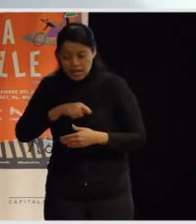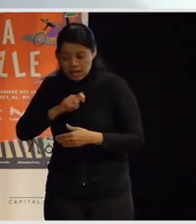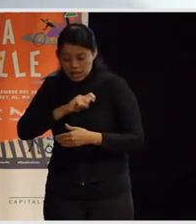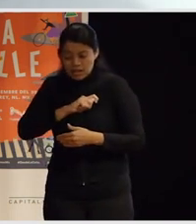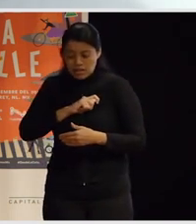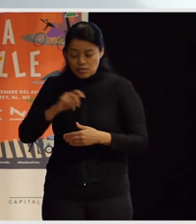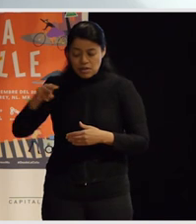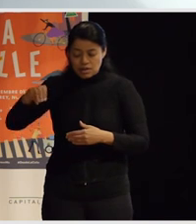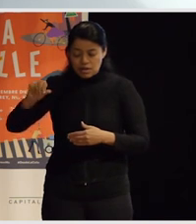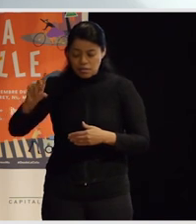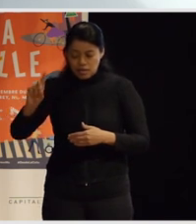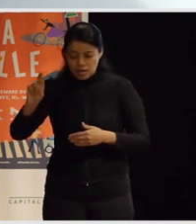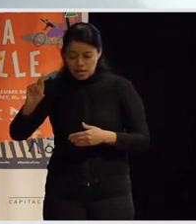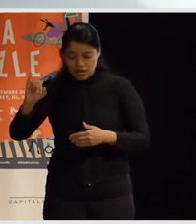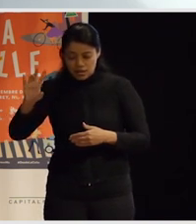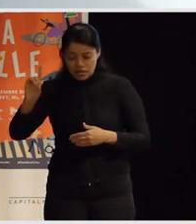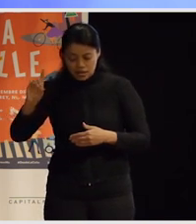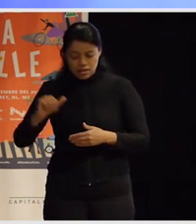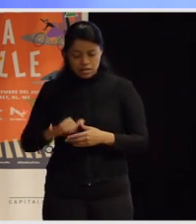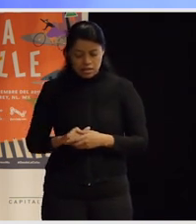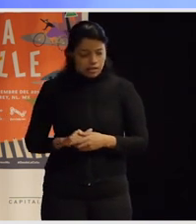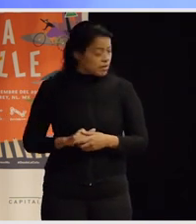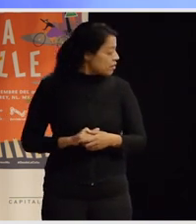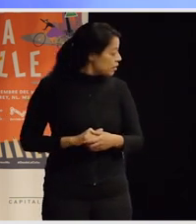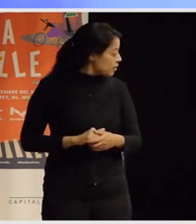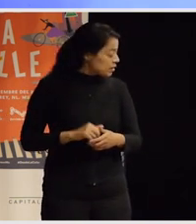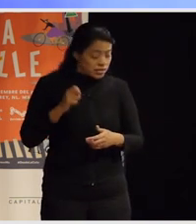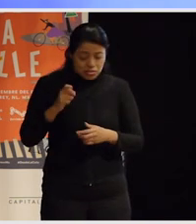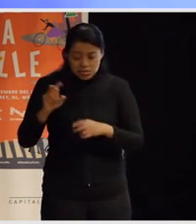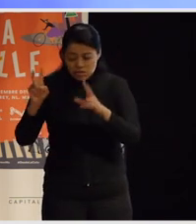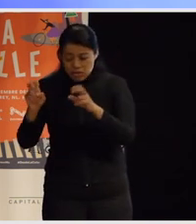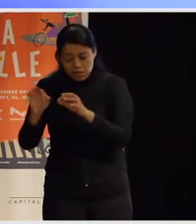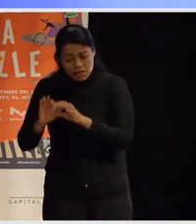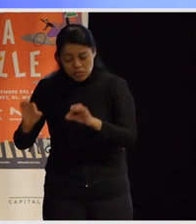el 8 de marzo las dos últimas huelgas han sido movilizaciones muy importantes ¿no?